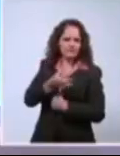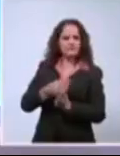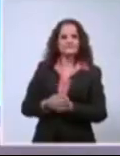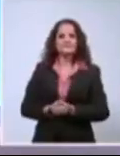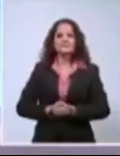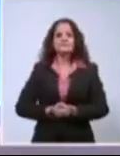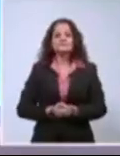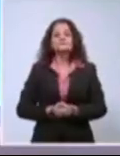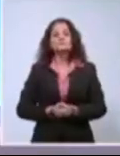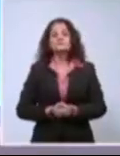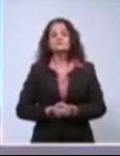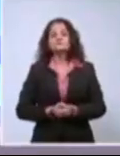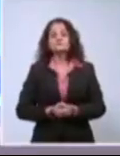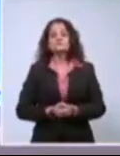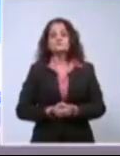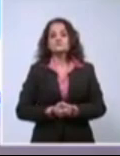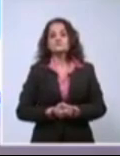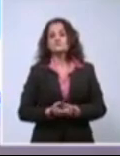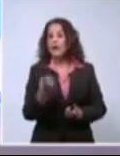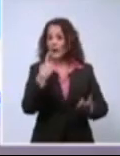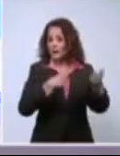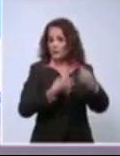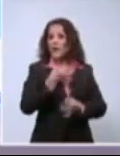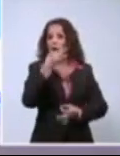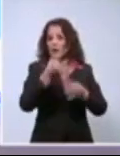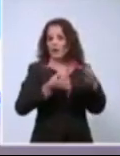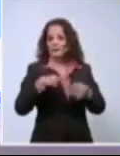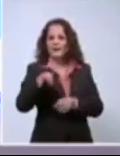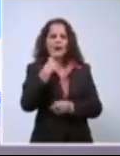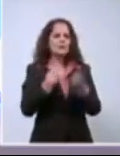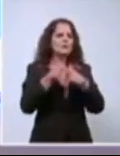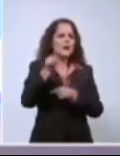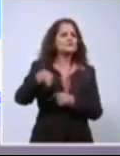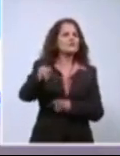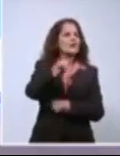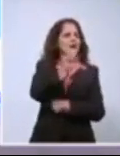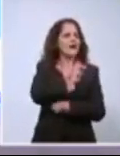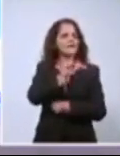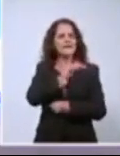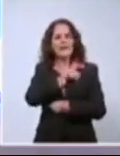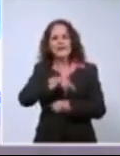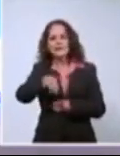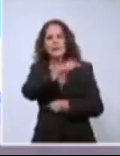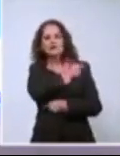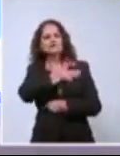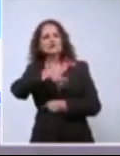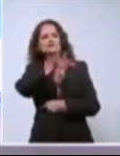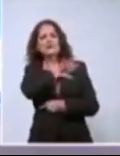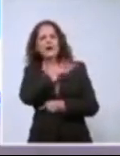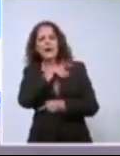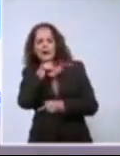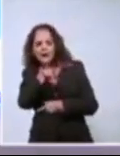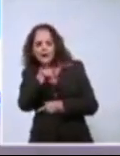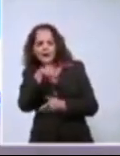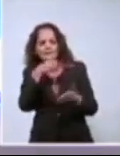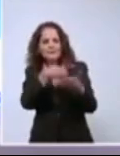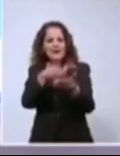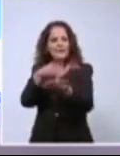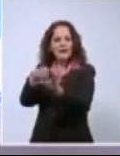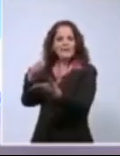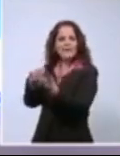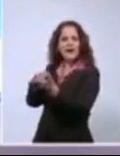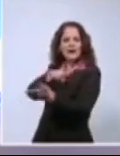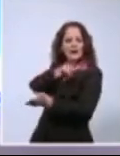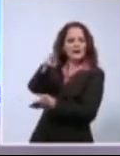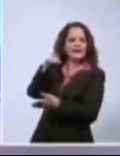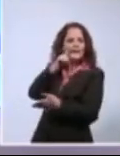Algunos siguen intentando desestabilizar el orden de la sociedad, las dinámicas habituales en las que vivimos todos y